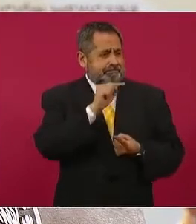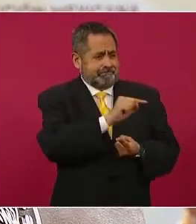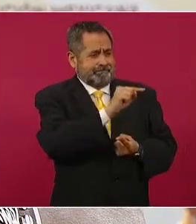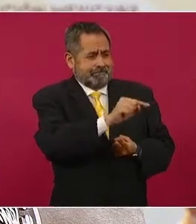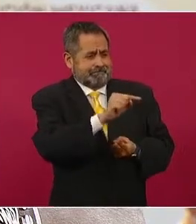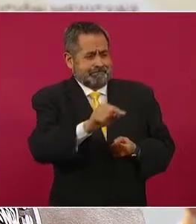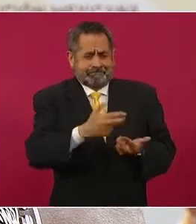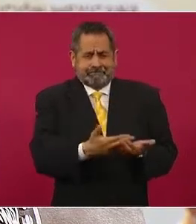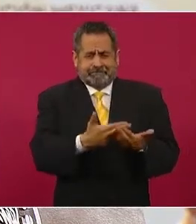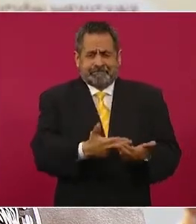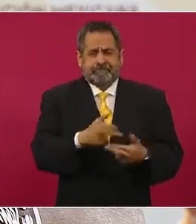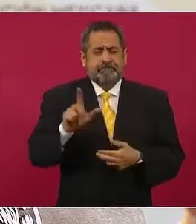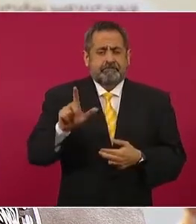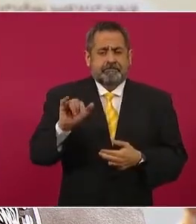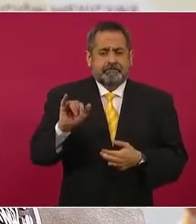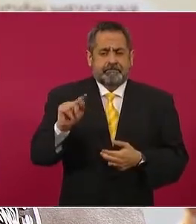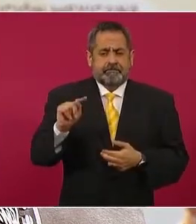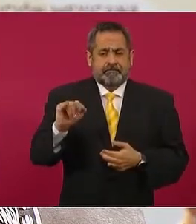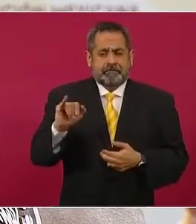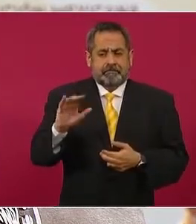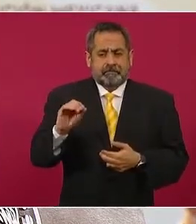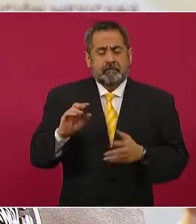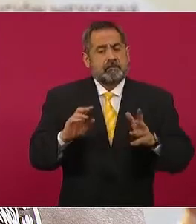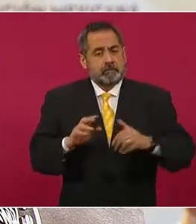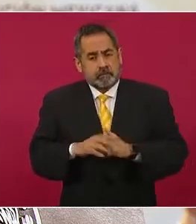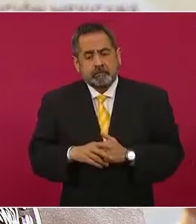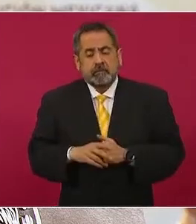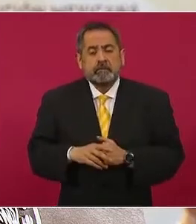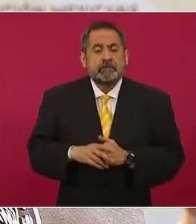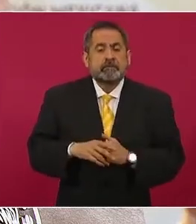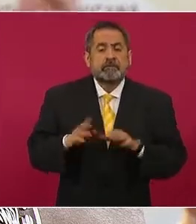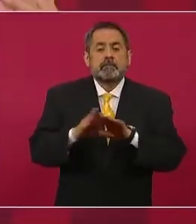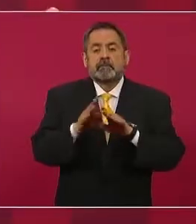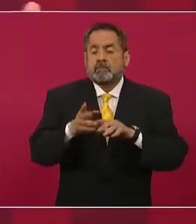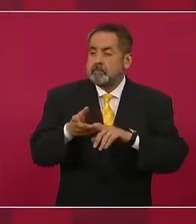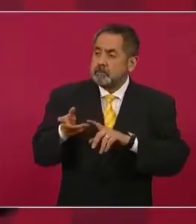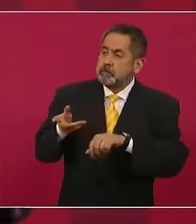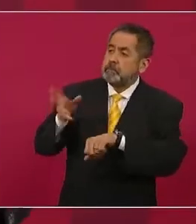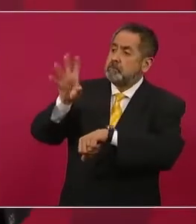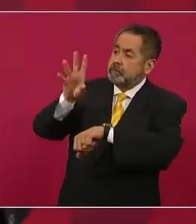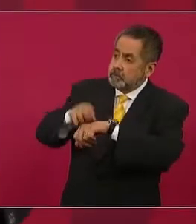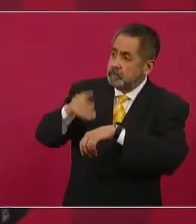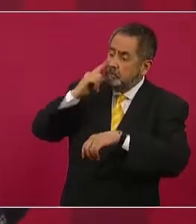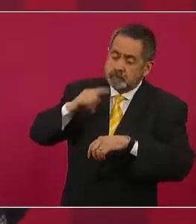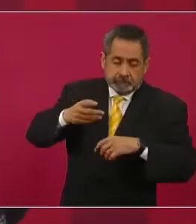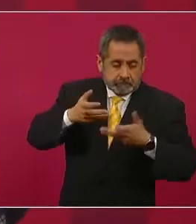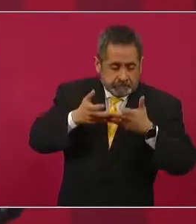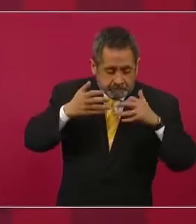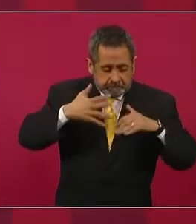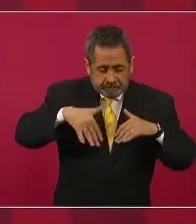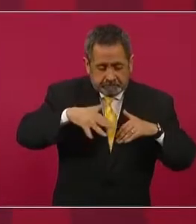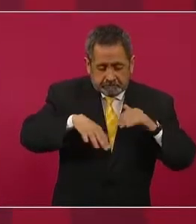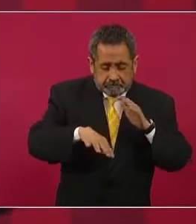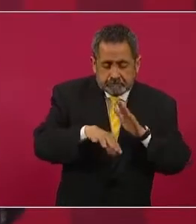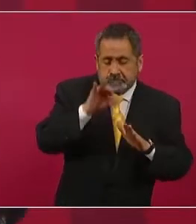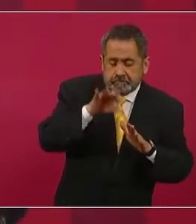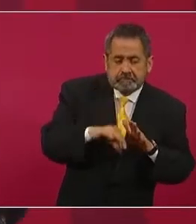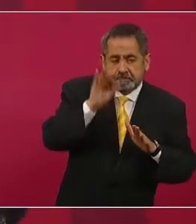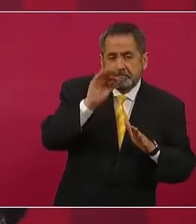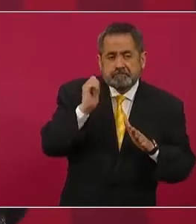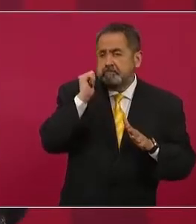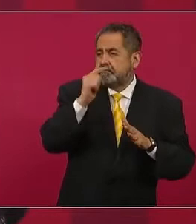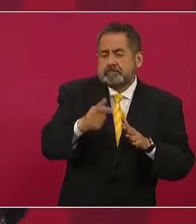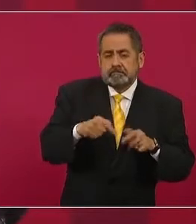de litio. Sucede que cuando uno solicita un permiso para la exploración de posibles